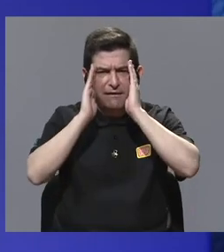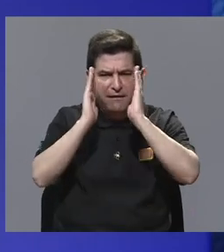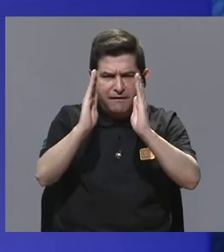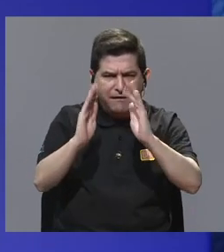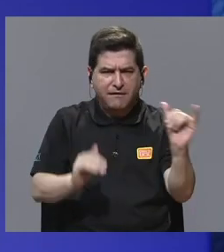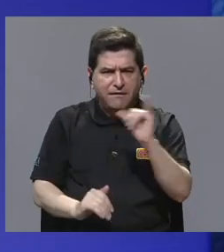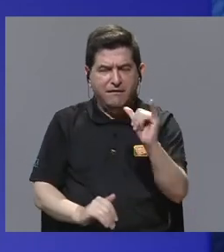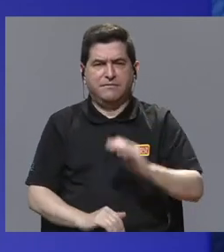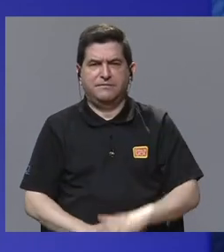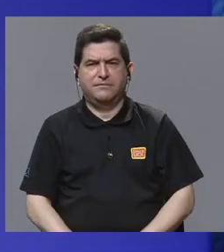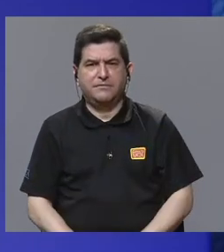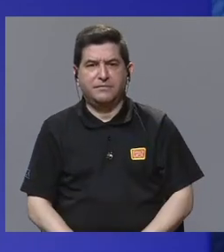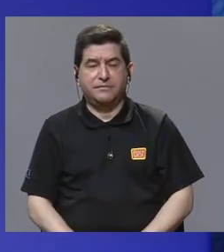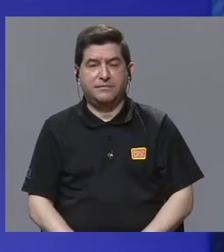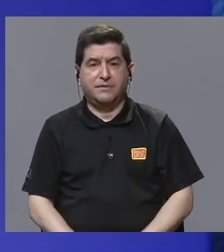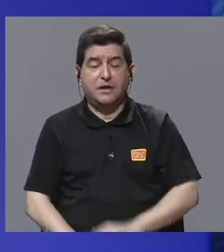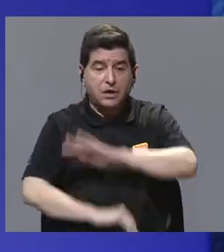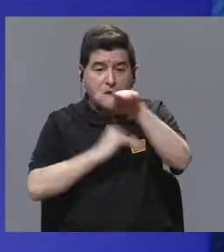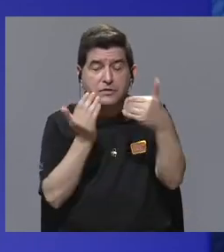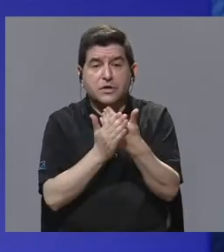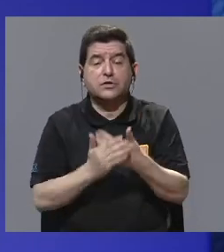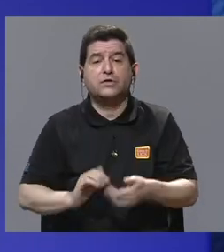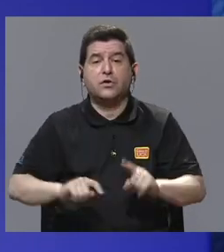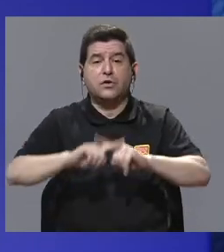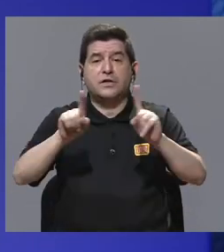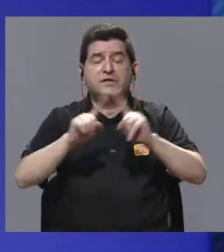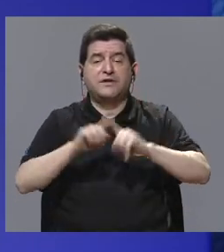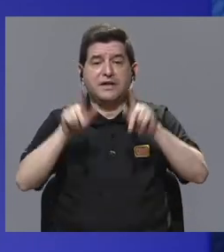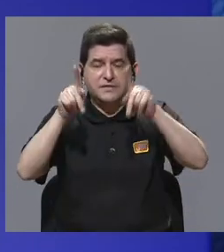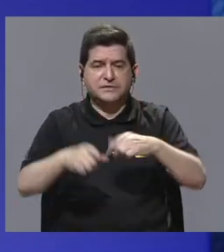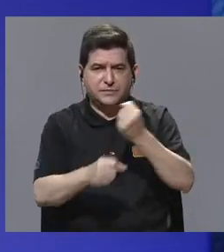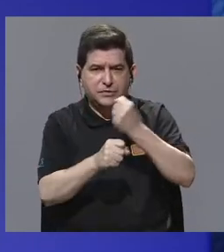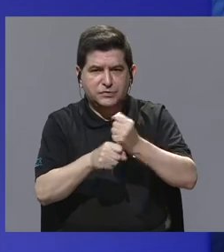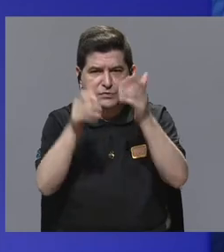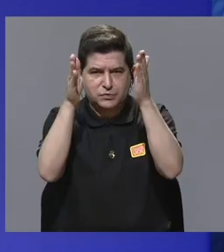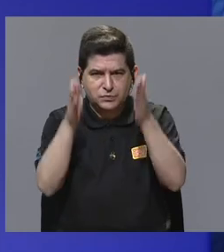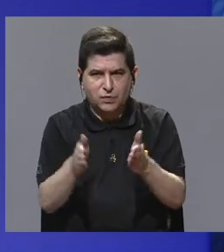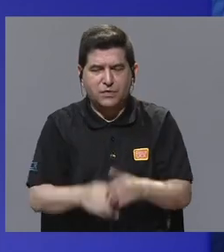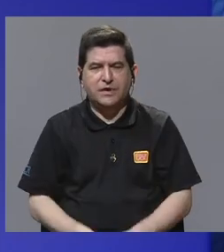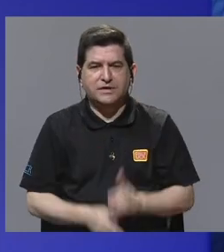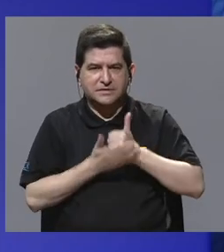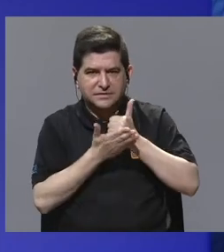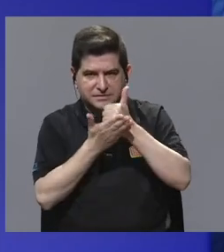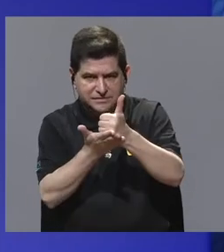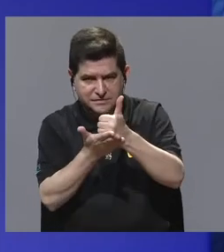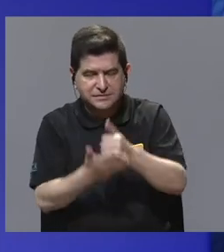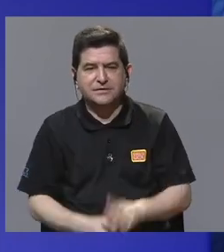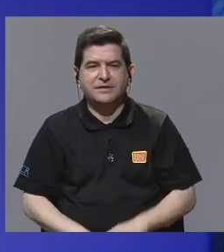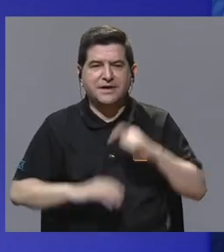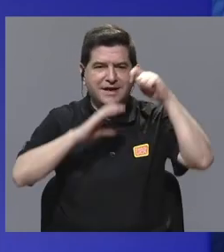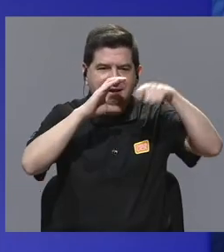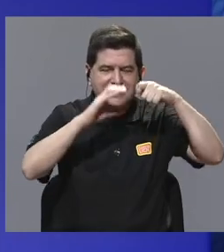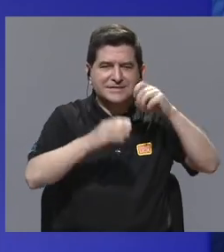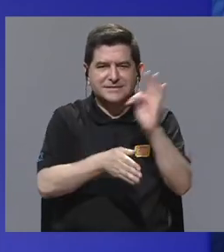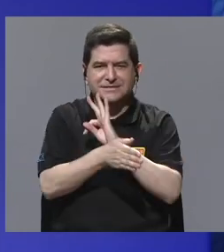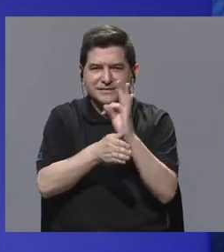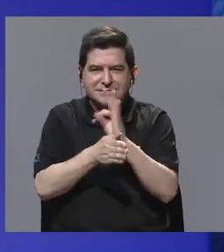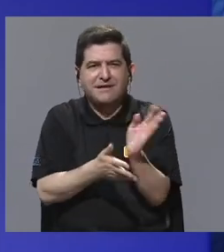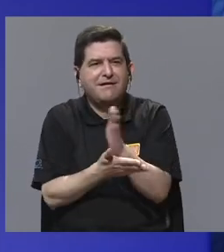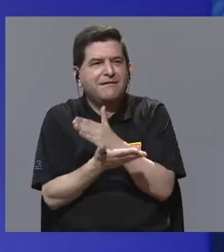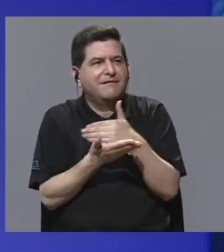También, eso mismo, de todos los colaboradores y colaboradoras, ¿verdad? Que el cine y la televisión son algo